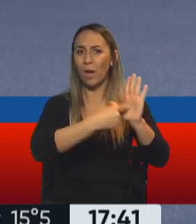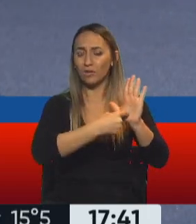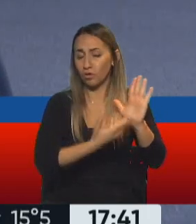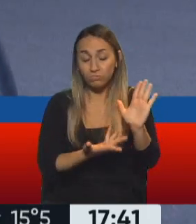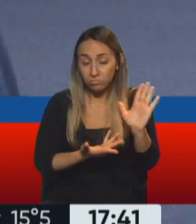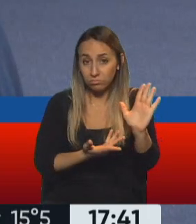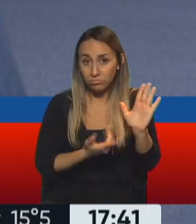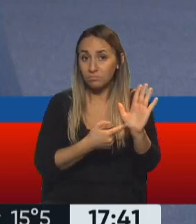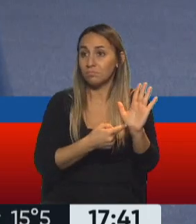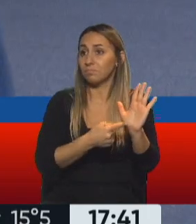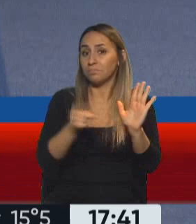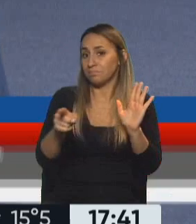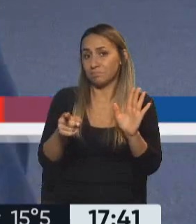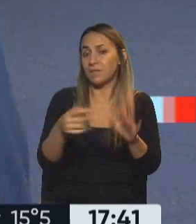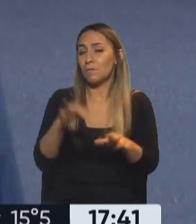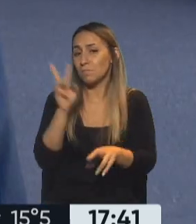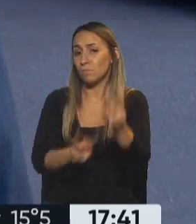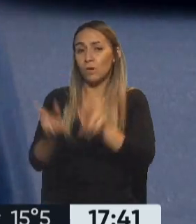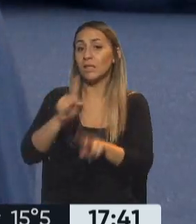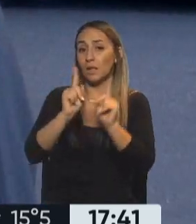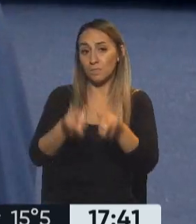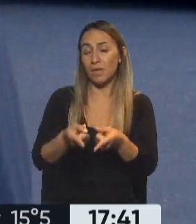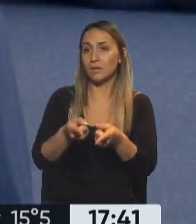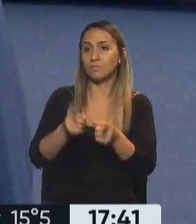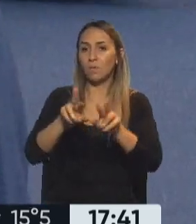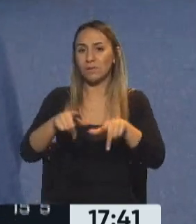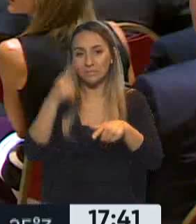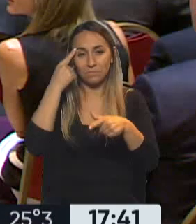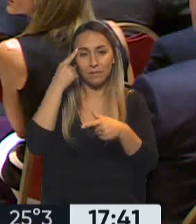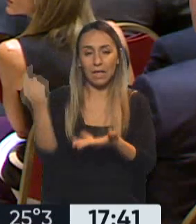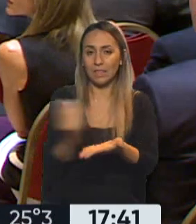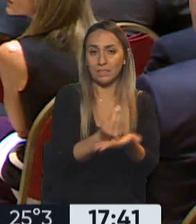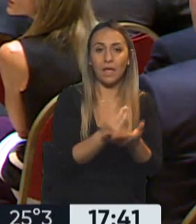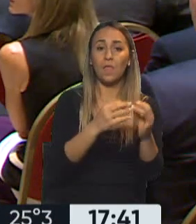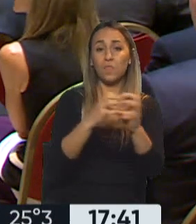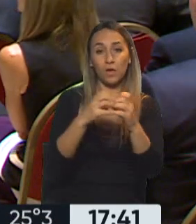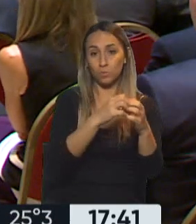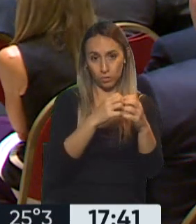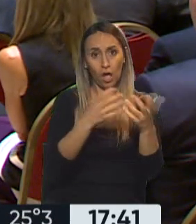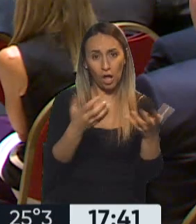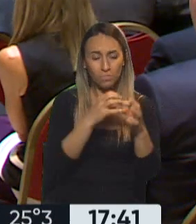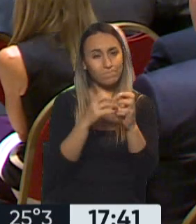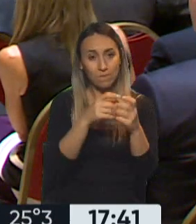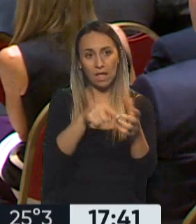alguien. Y además la alternativa en que se pueda, en el marco de una discusión un poquitito más elevada, se reservan estos temas. Gracias. Gracias. Gracias.